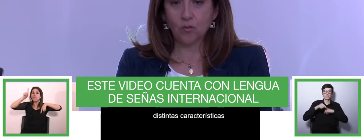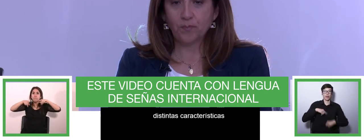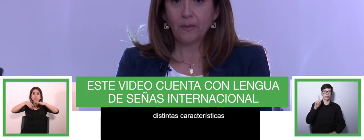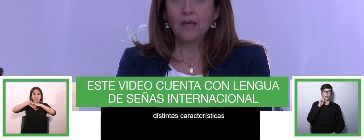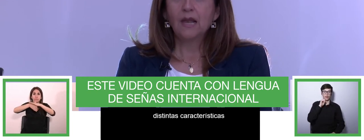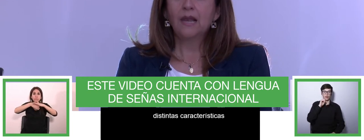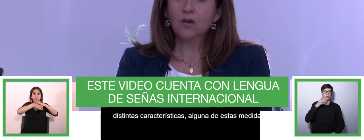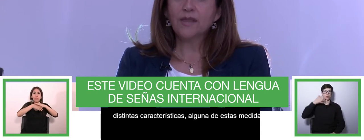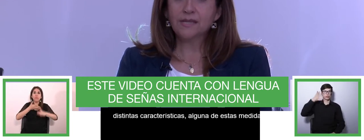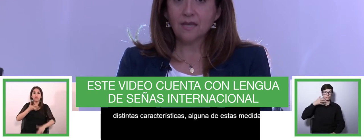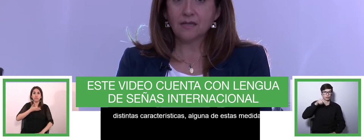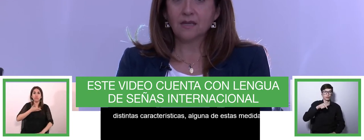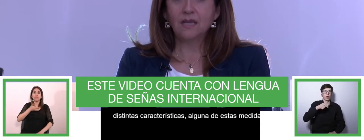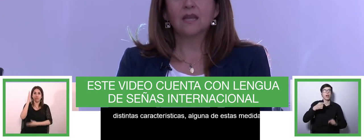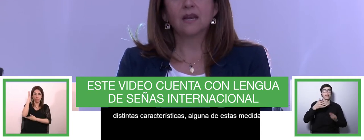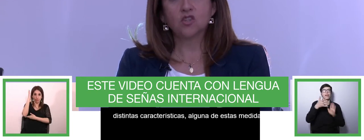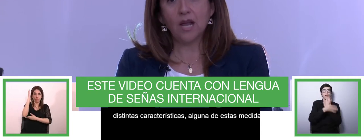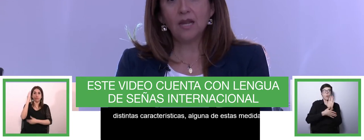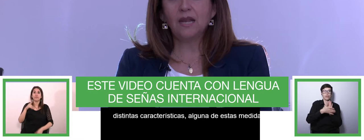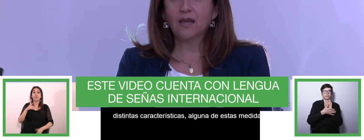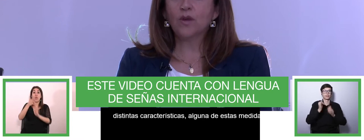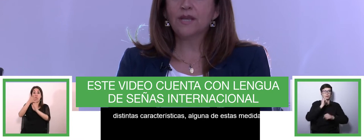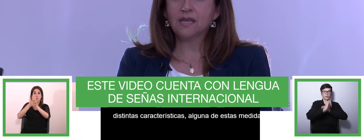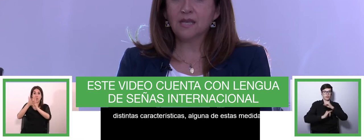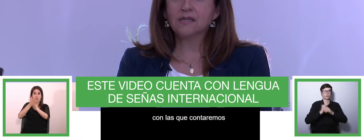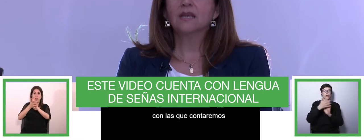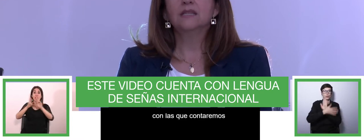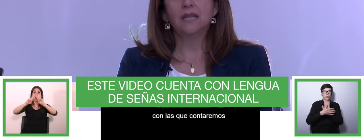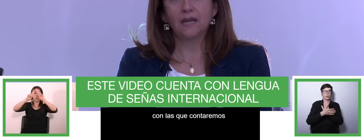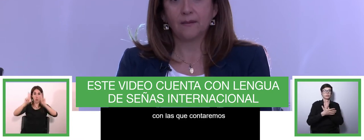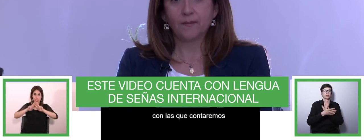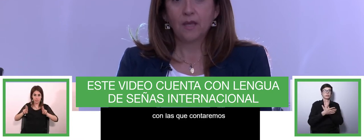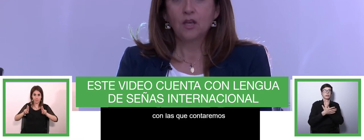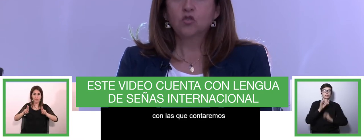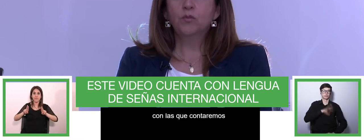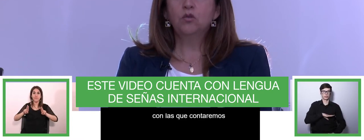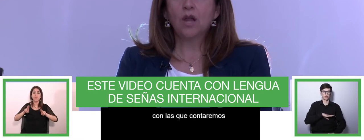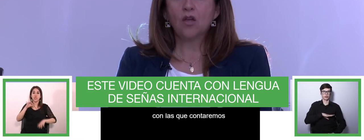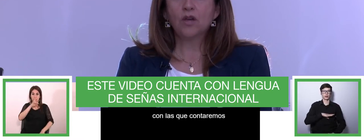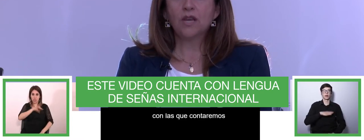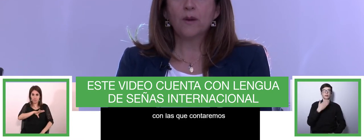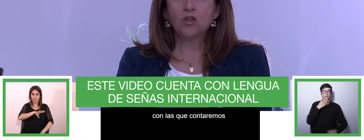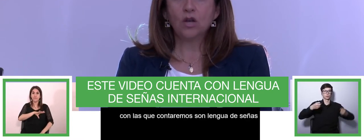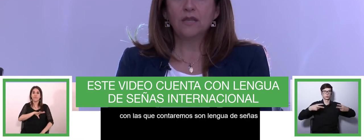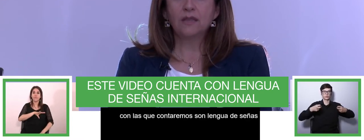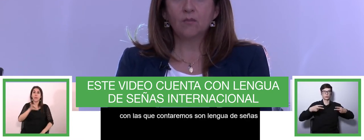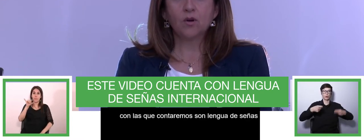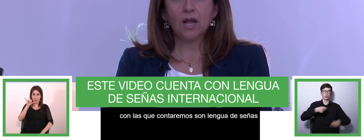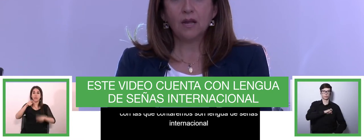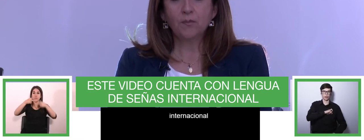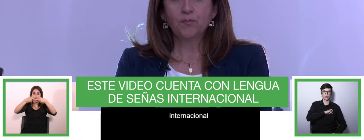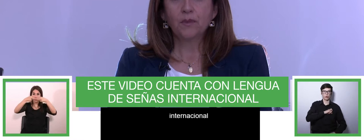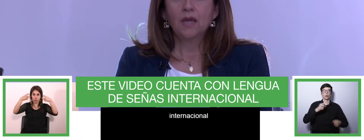son Lengua de señas internacional y Lengua de señas chilena, subtitulado en español en